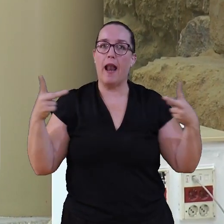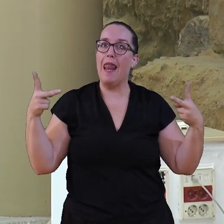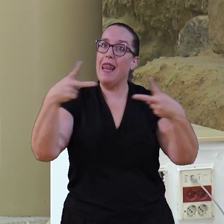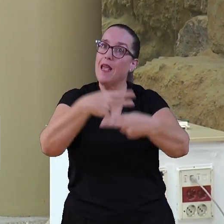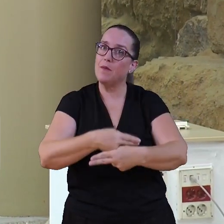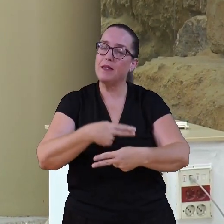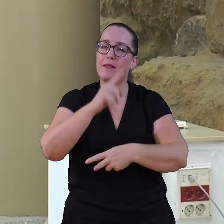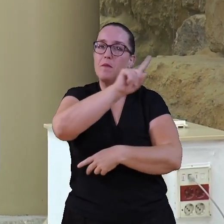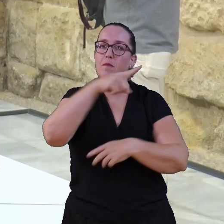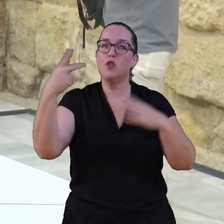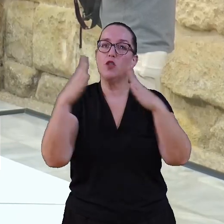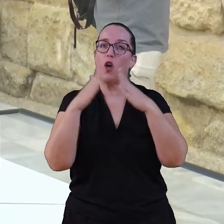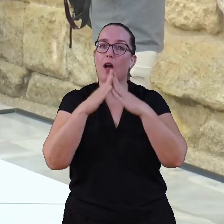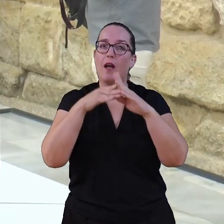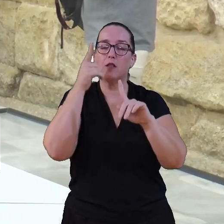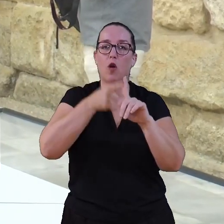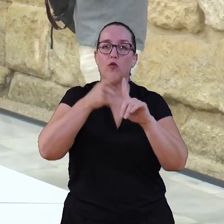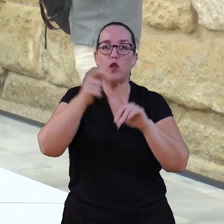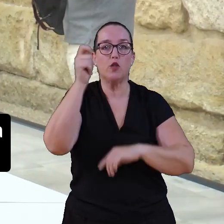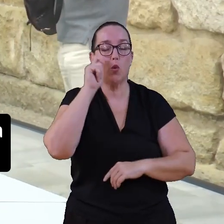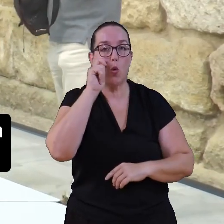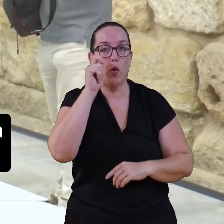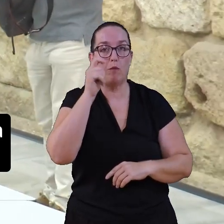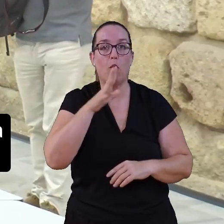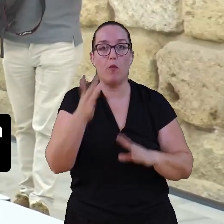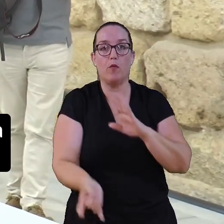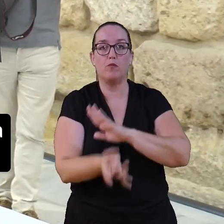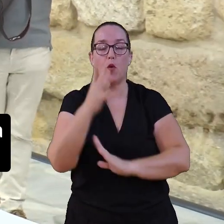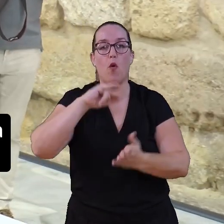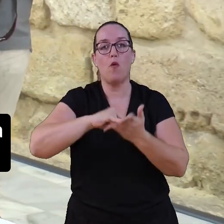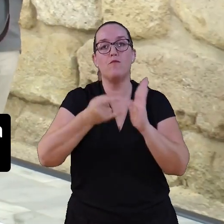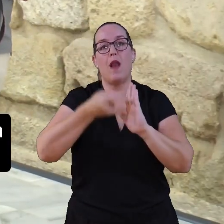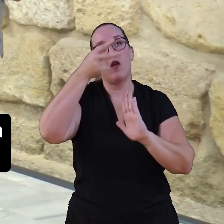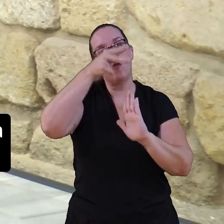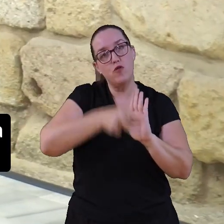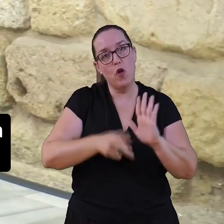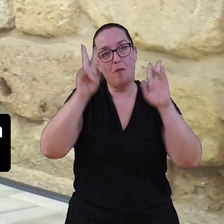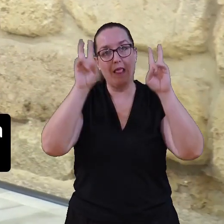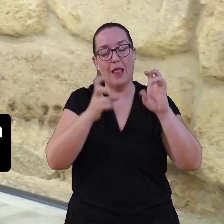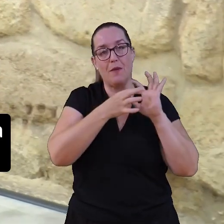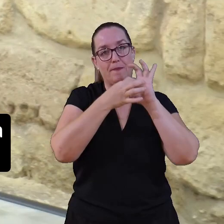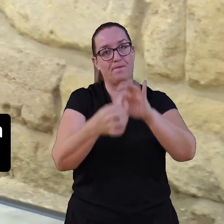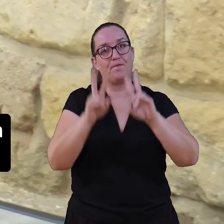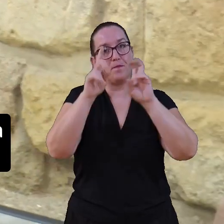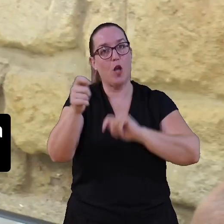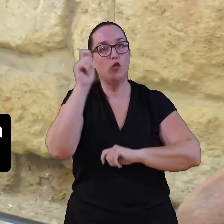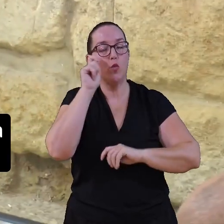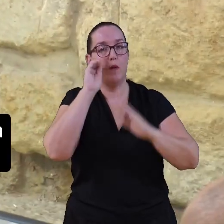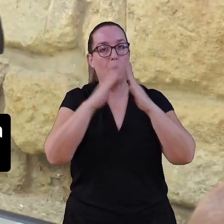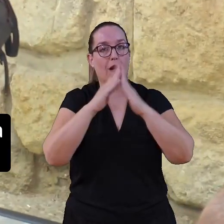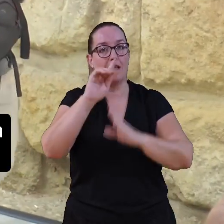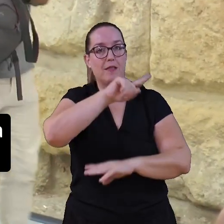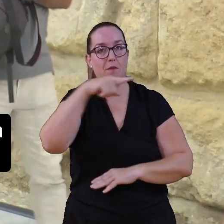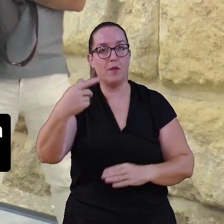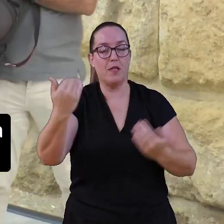viviendas de uso turístico en la capital, tras la aprobación de un plan normativo en este sentido, que permitirá tener esa normativa para el